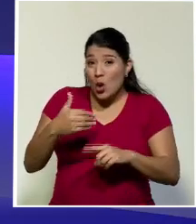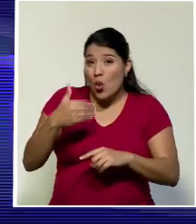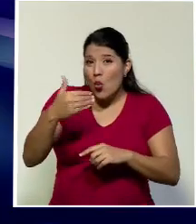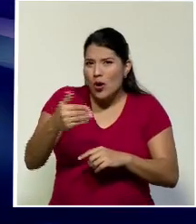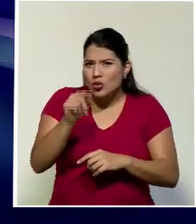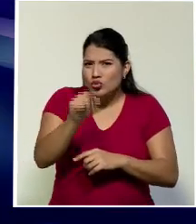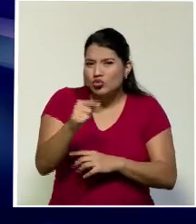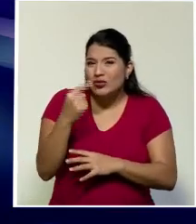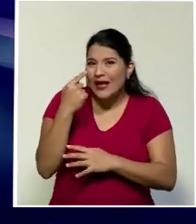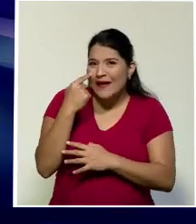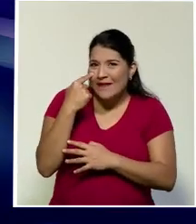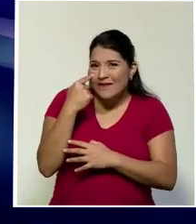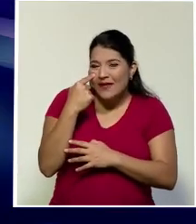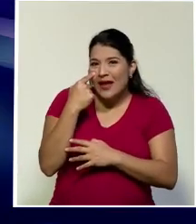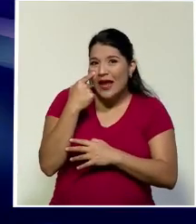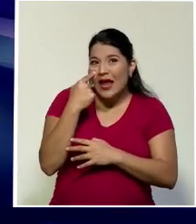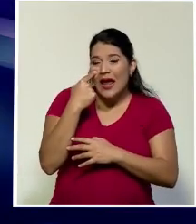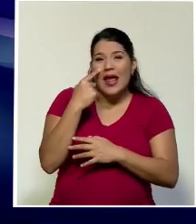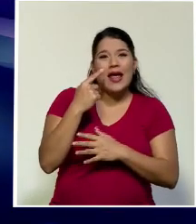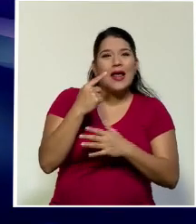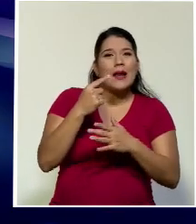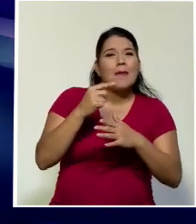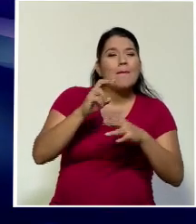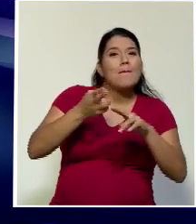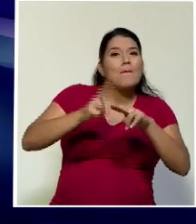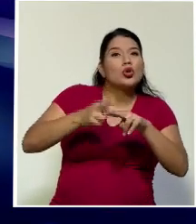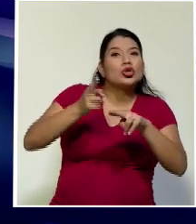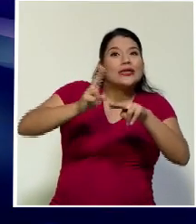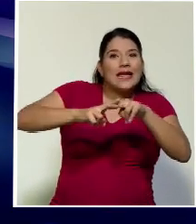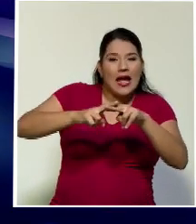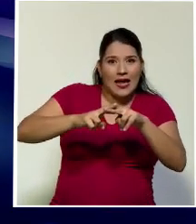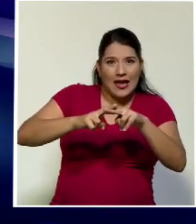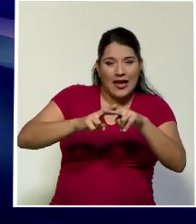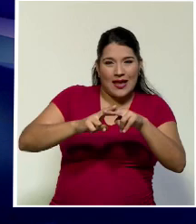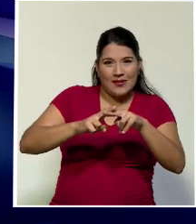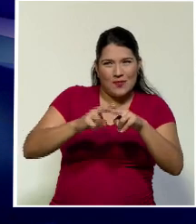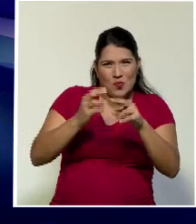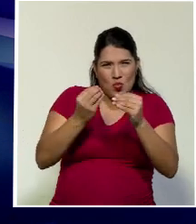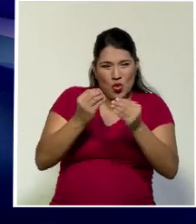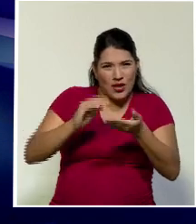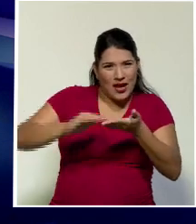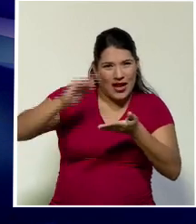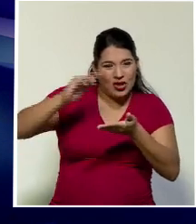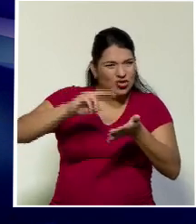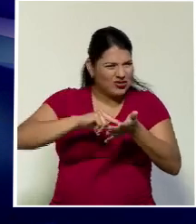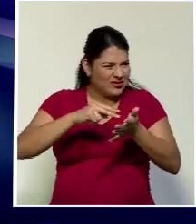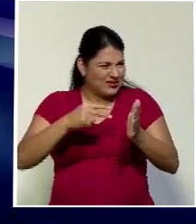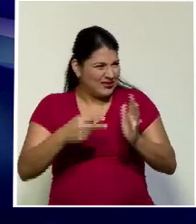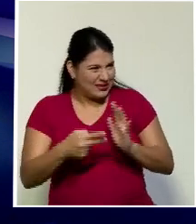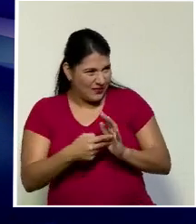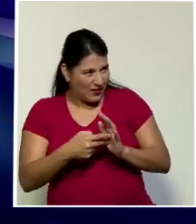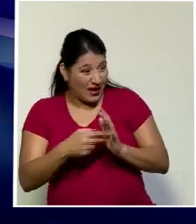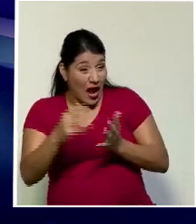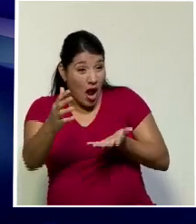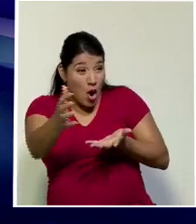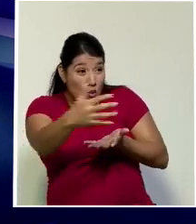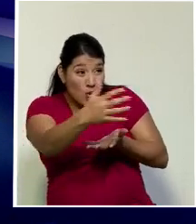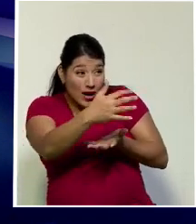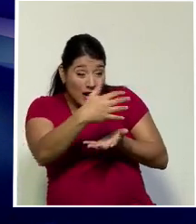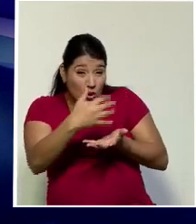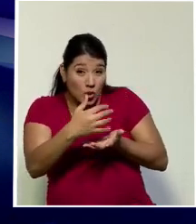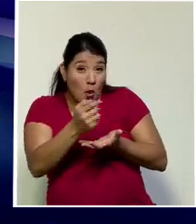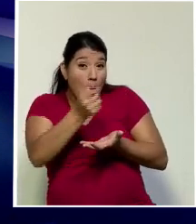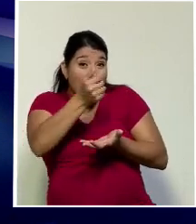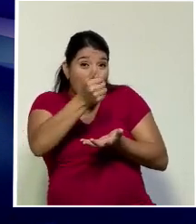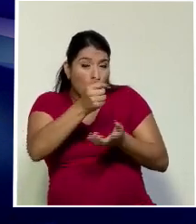impositivas son muy altas. Y entonces, ¿cómo es? O sea, recaudamos poco, pero porcentualmente